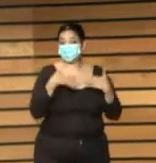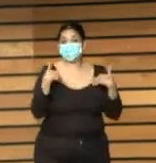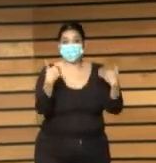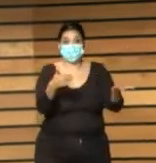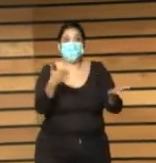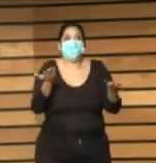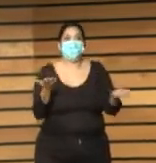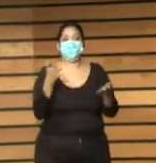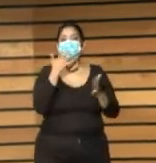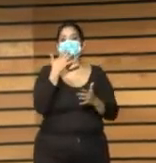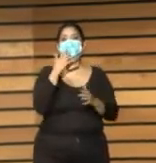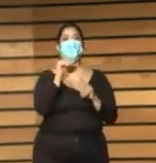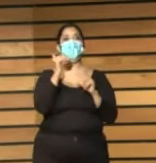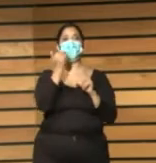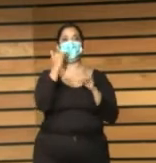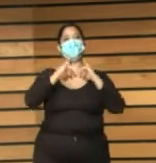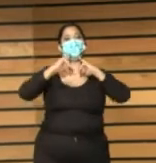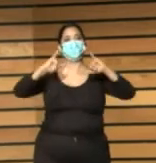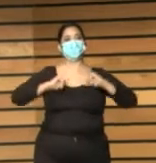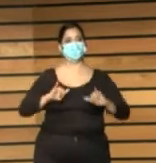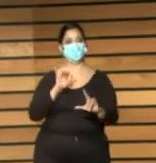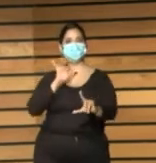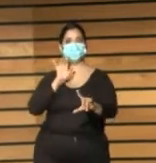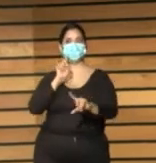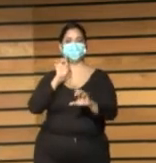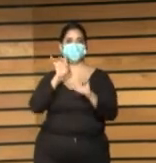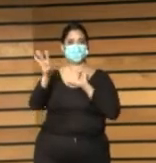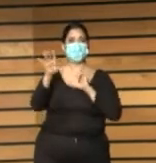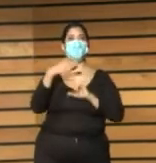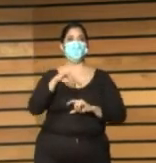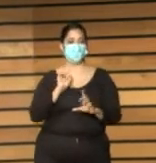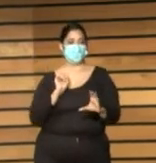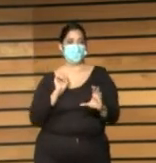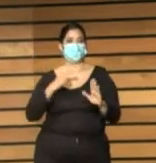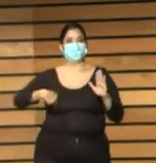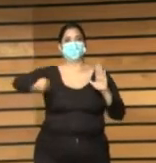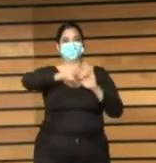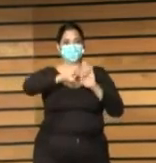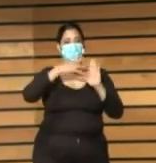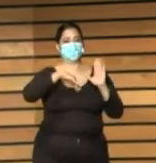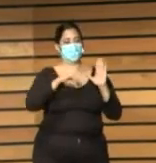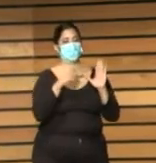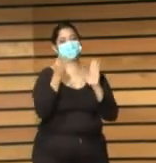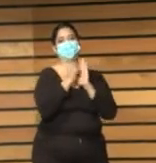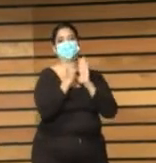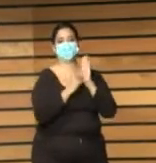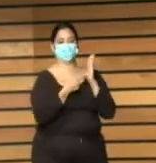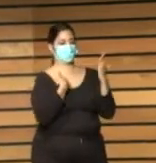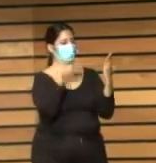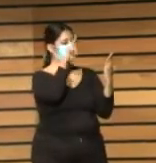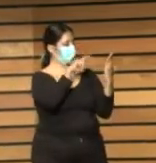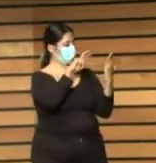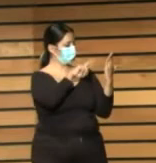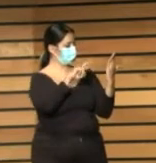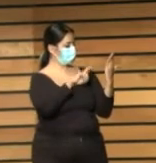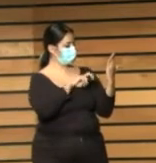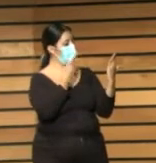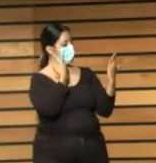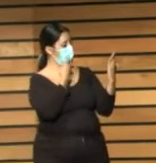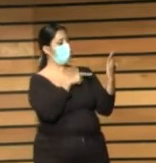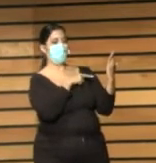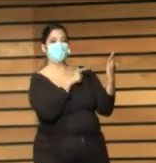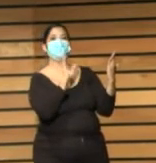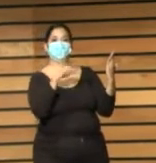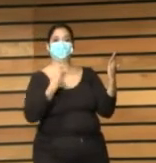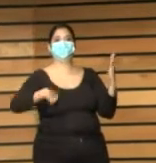formulario solicitan su inclusión en el portal. Una vez comprobados los datos, estos se incluyen en el directorio de bibliotecas